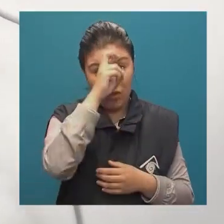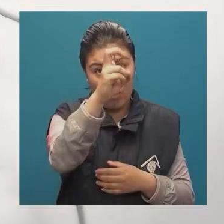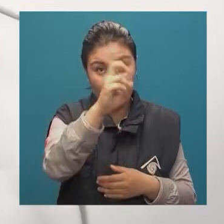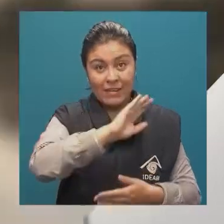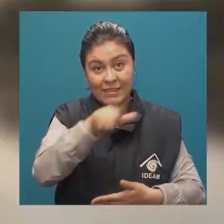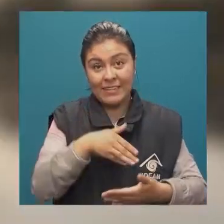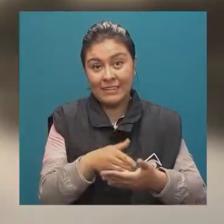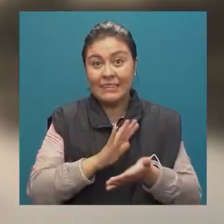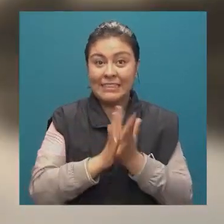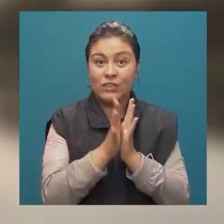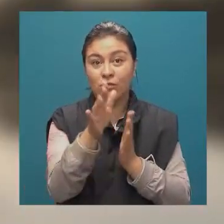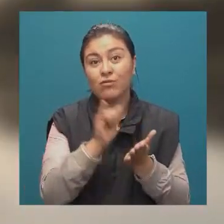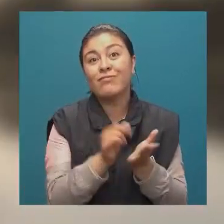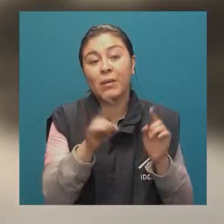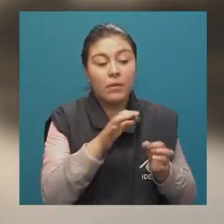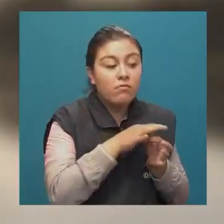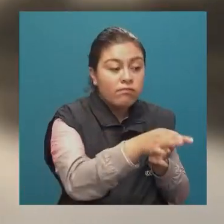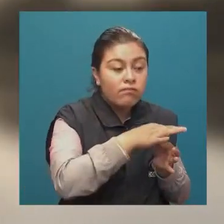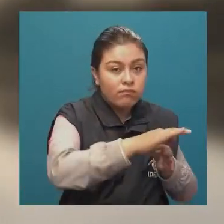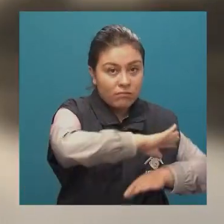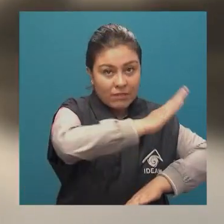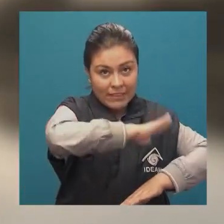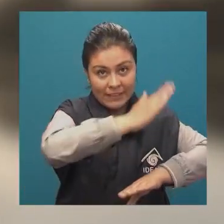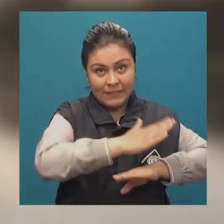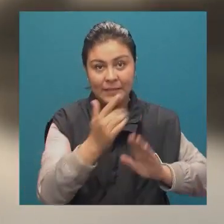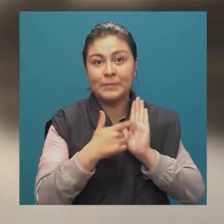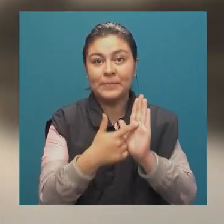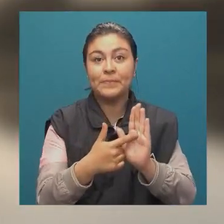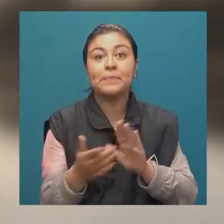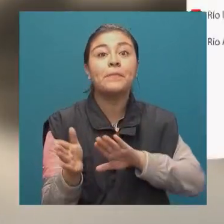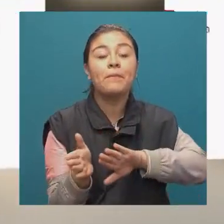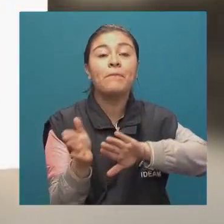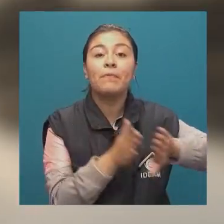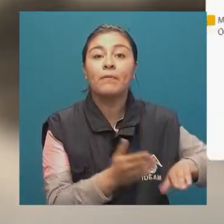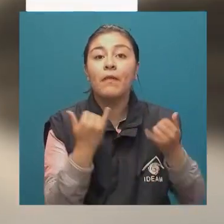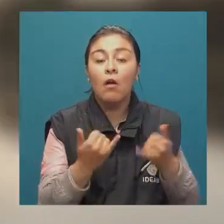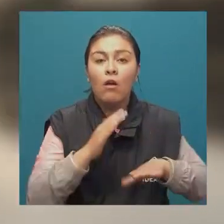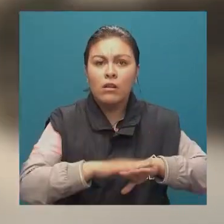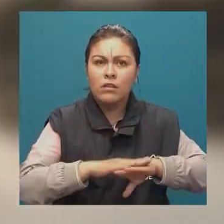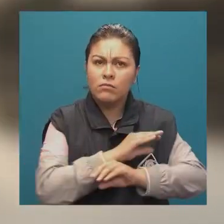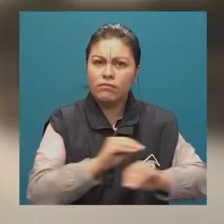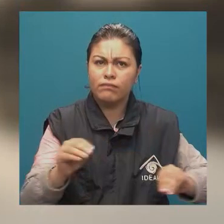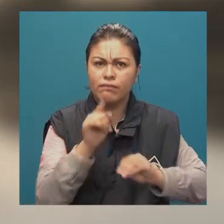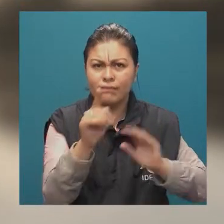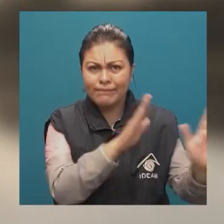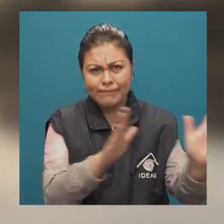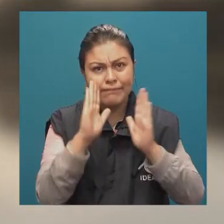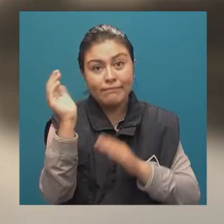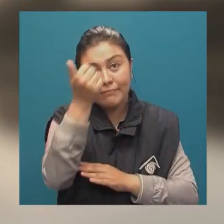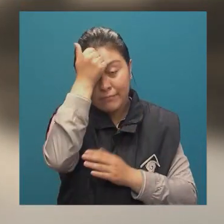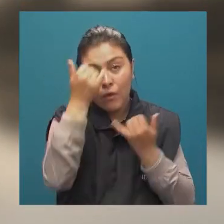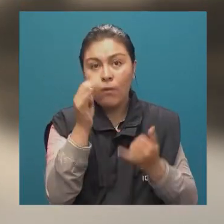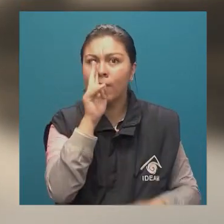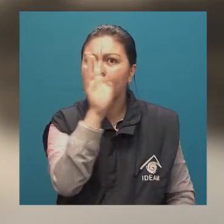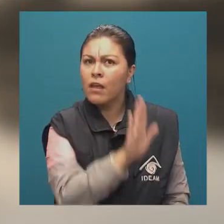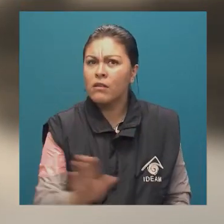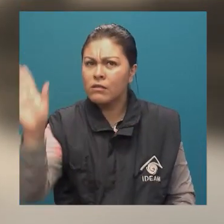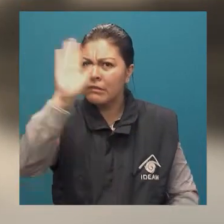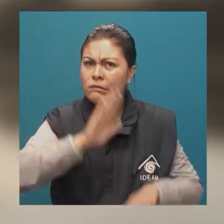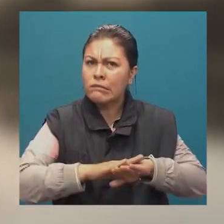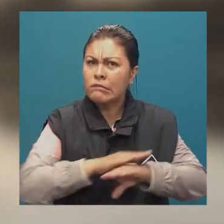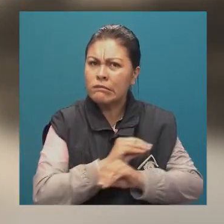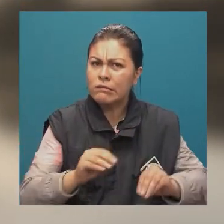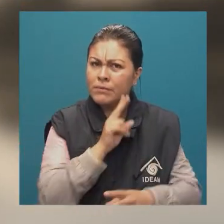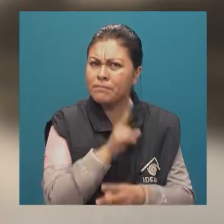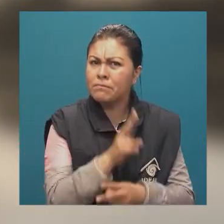Ahora, mucha atención a las principales alertas para hoy a nivel nacional. Alerta roja por incrementos del caudal del río